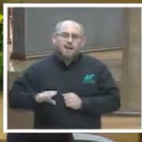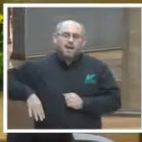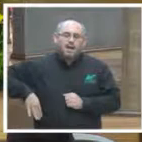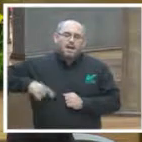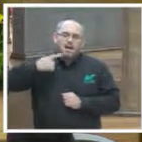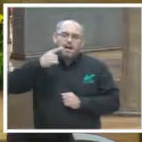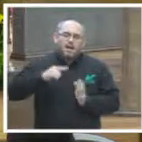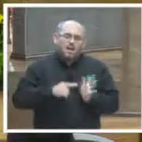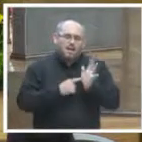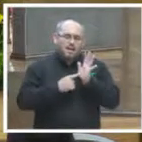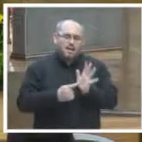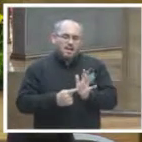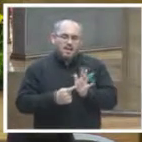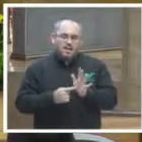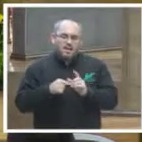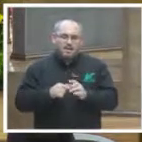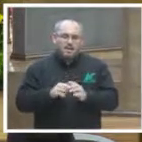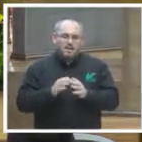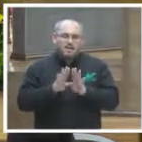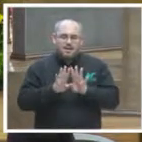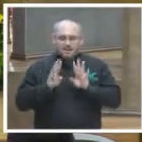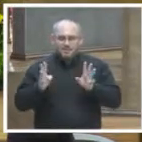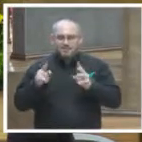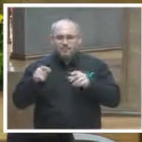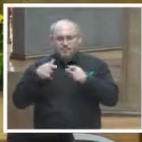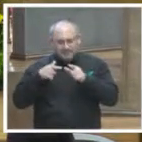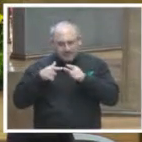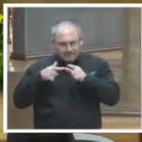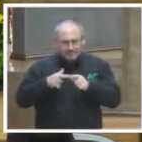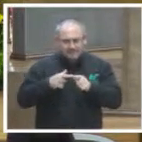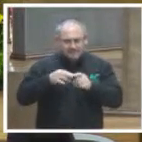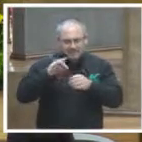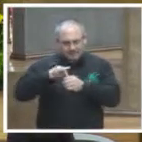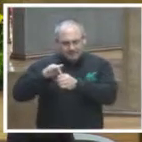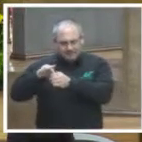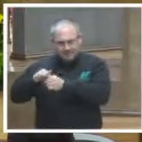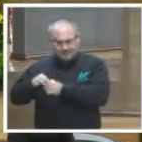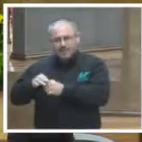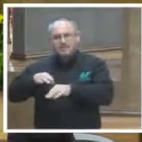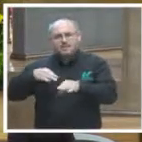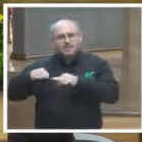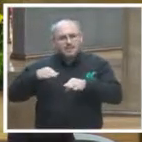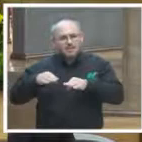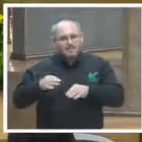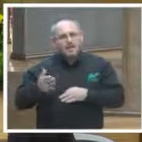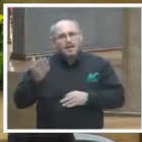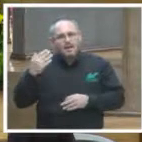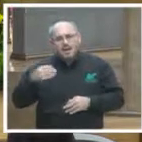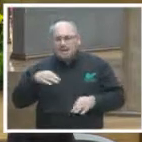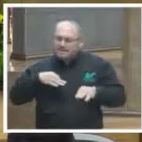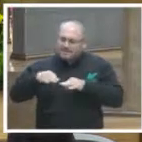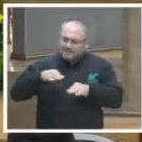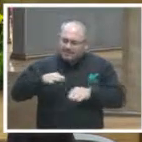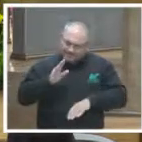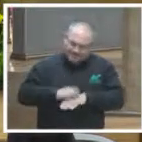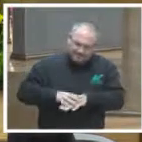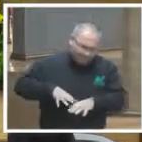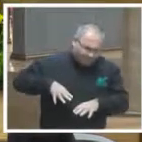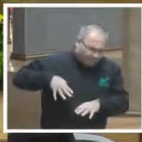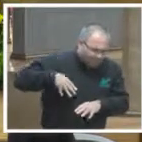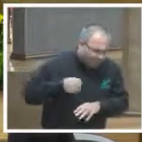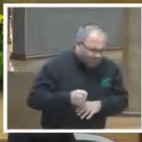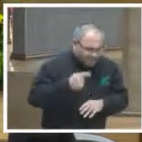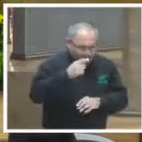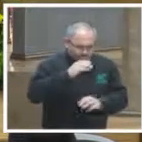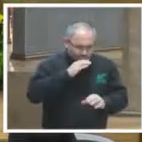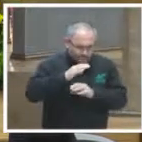el tribunal electoral está y se cree estando comprometido con la democracia trabaja y trabajará arduamente para informar y comunicar